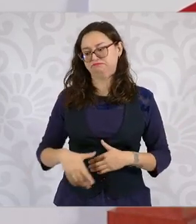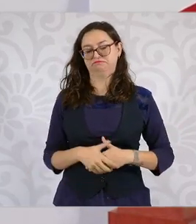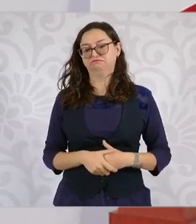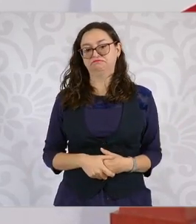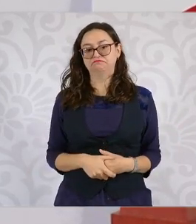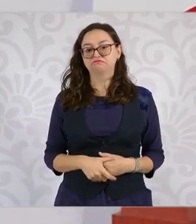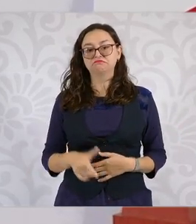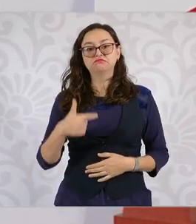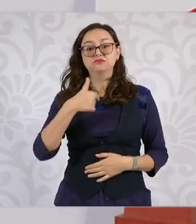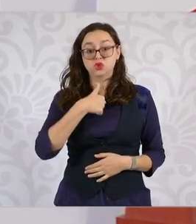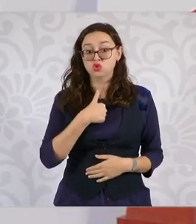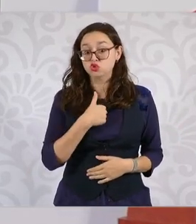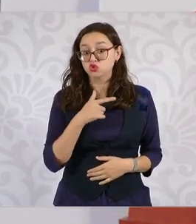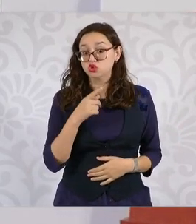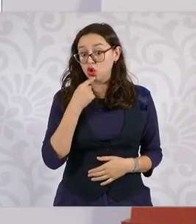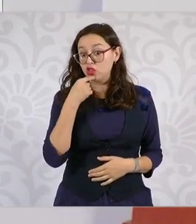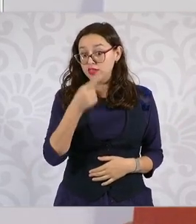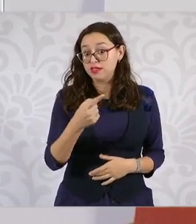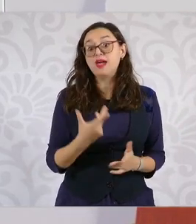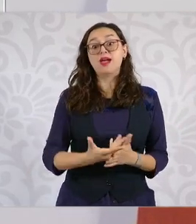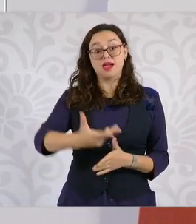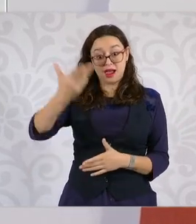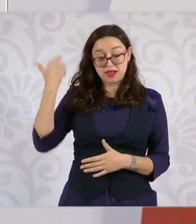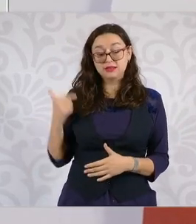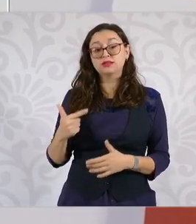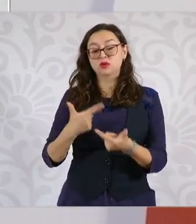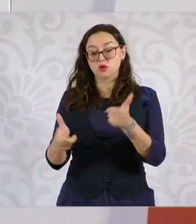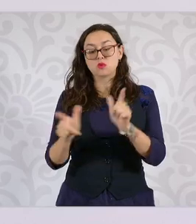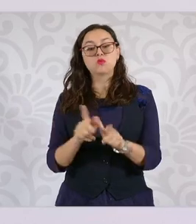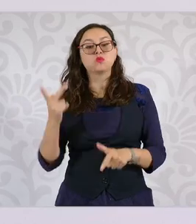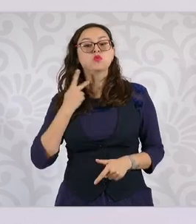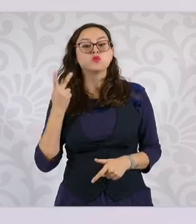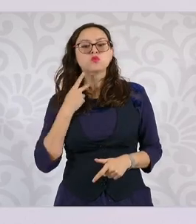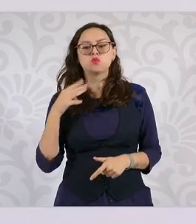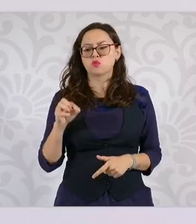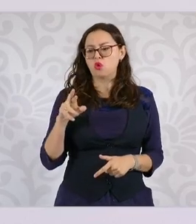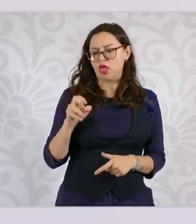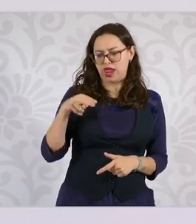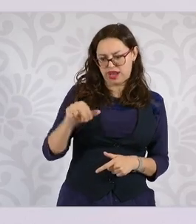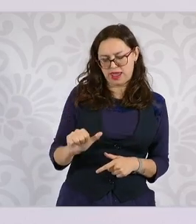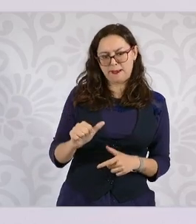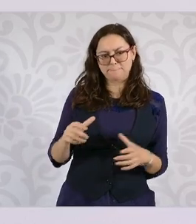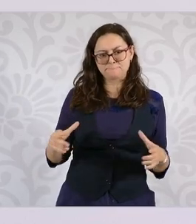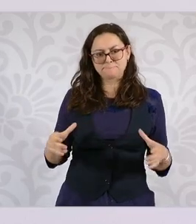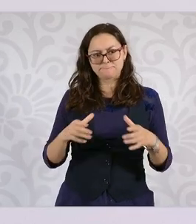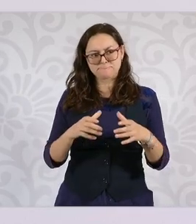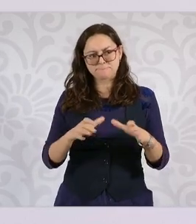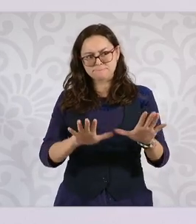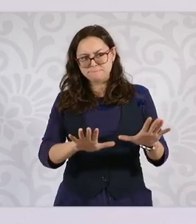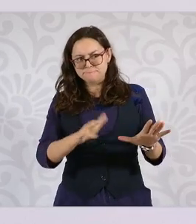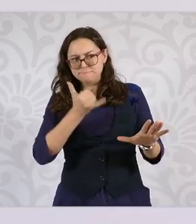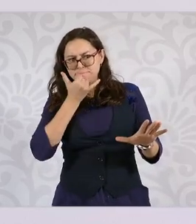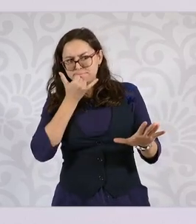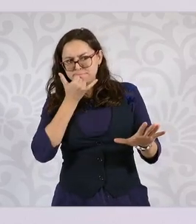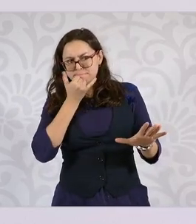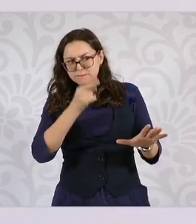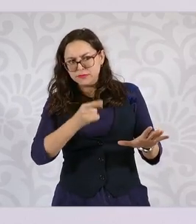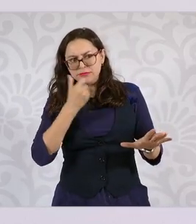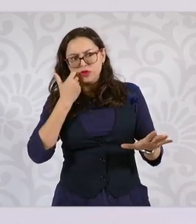que había empresarios que y yo dije bueno, ver, se separan de su empresa